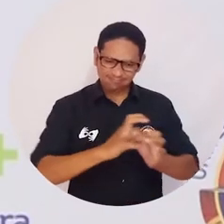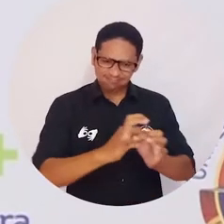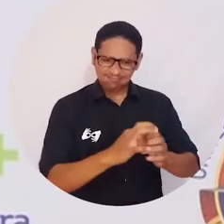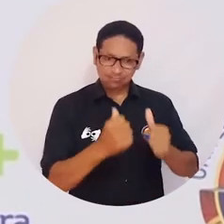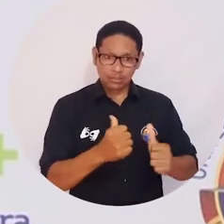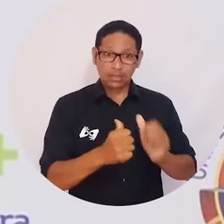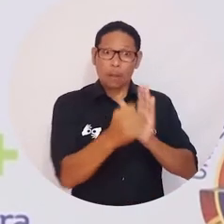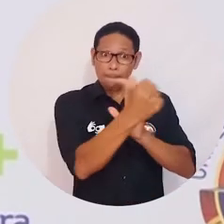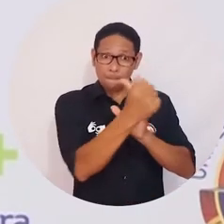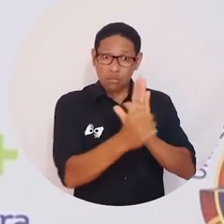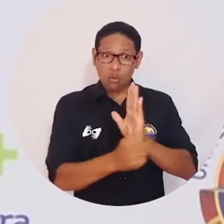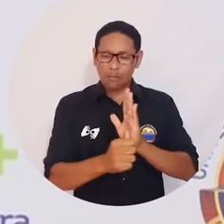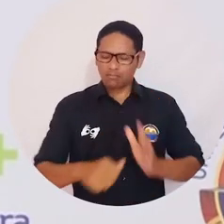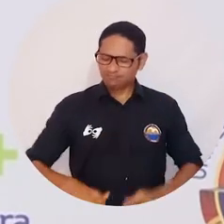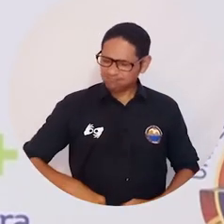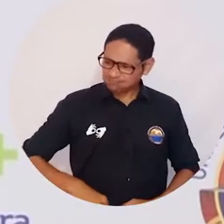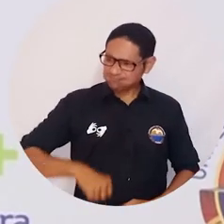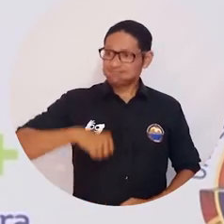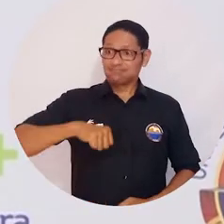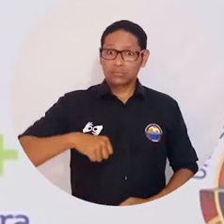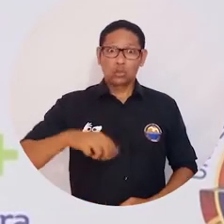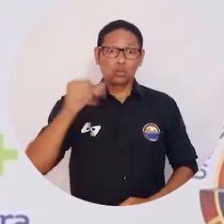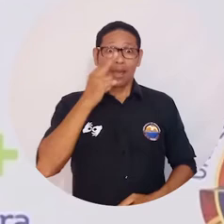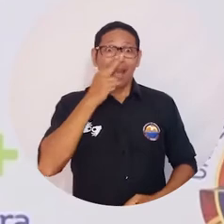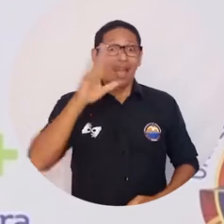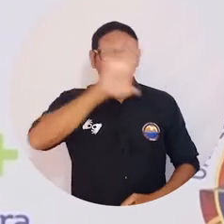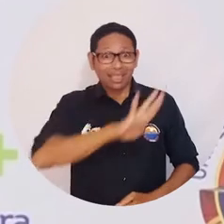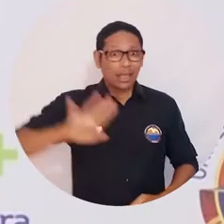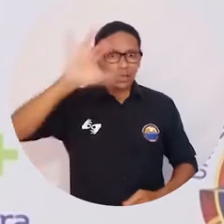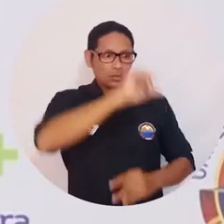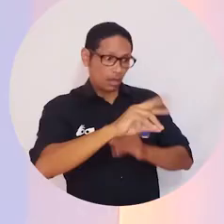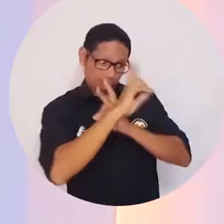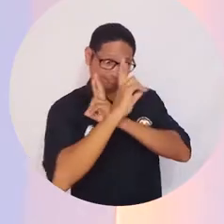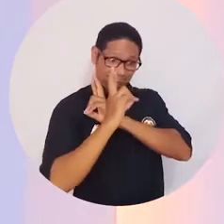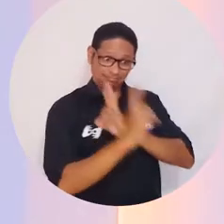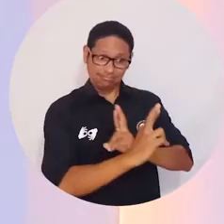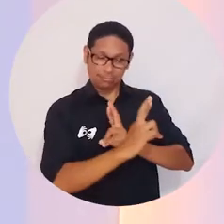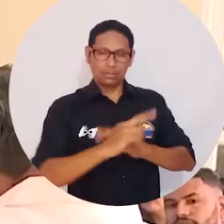ustedes para hacer de nuestro programa un programa de orgullo y de referencia a nivel nacional.